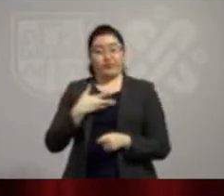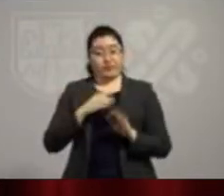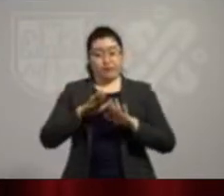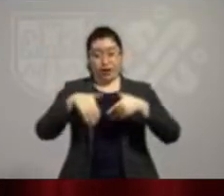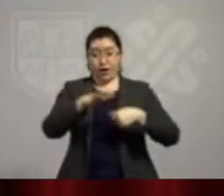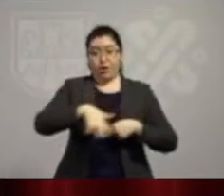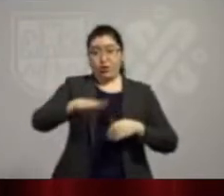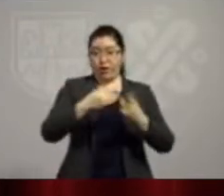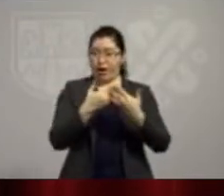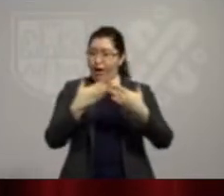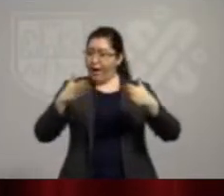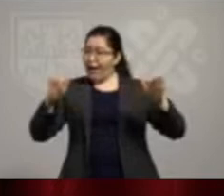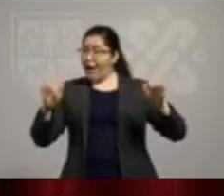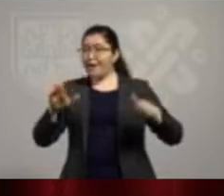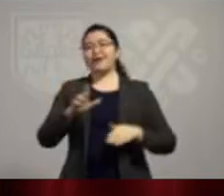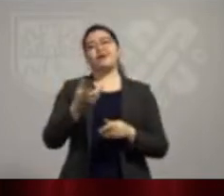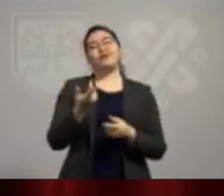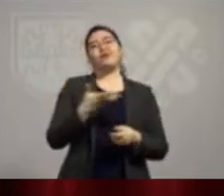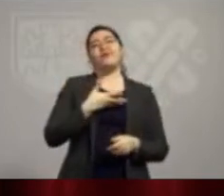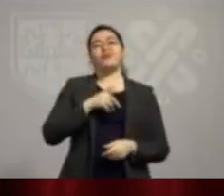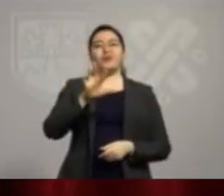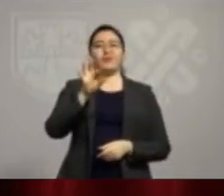abiertos, con sana distancia, obviamente.